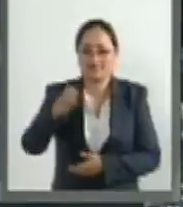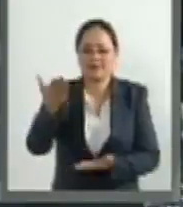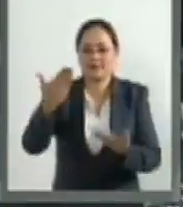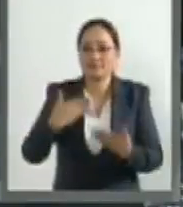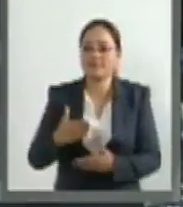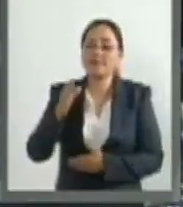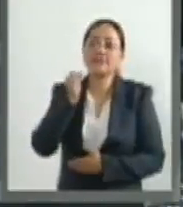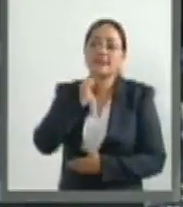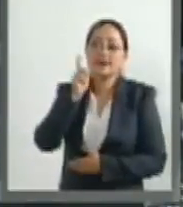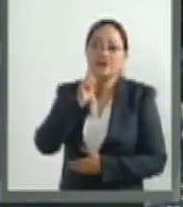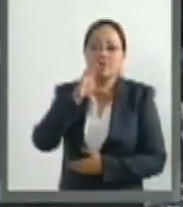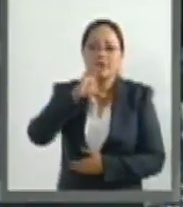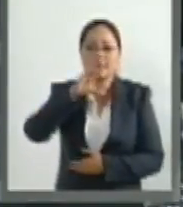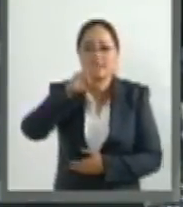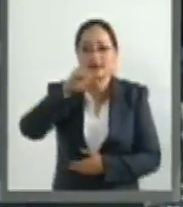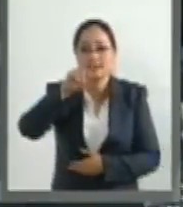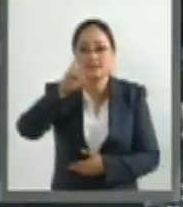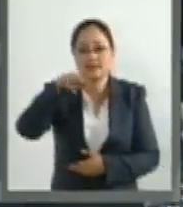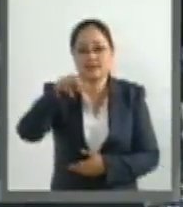Cristina Díaz.